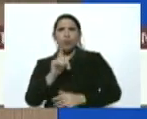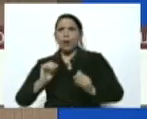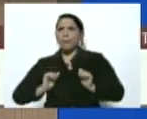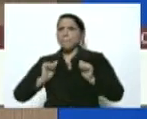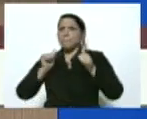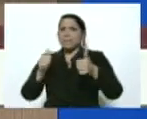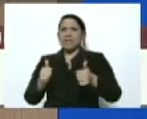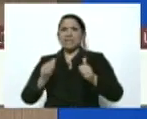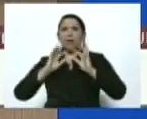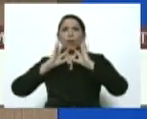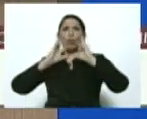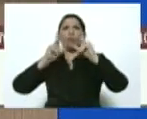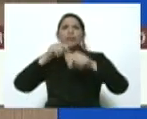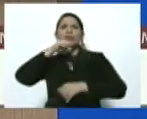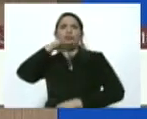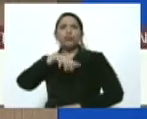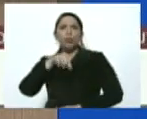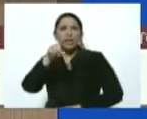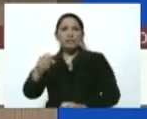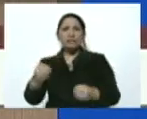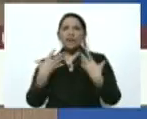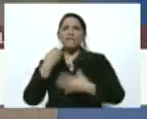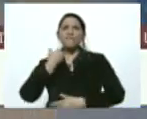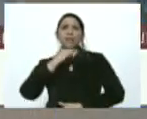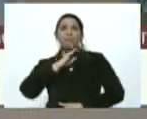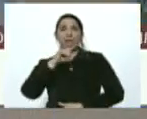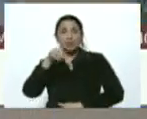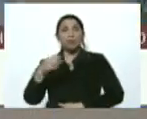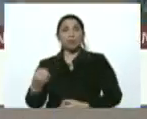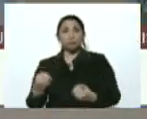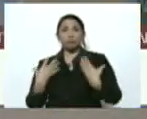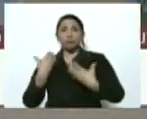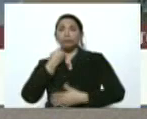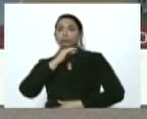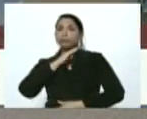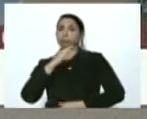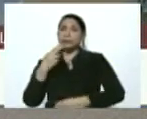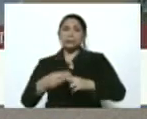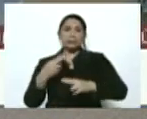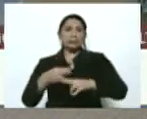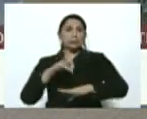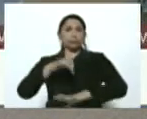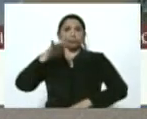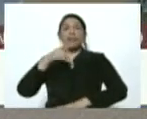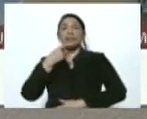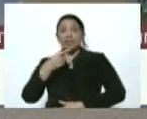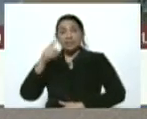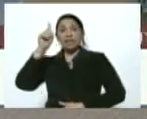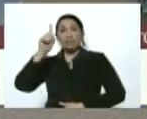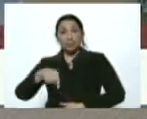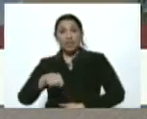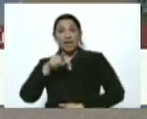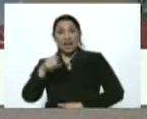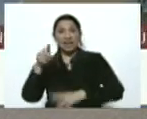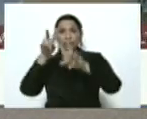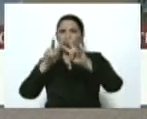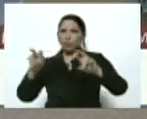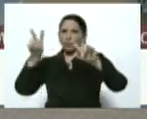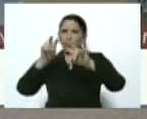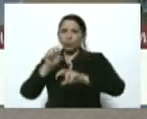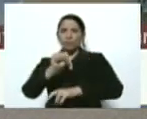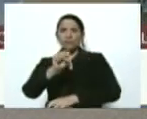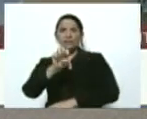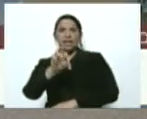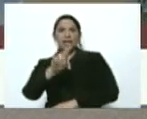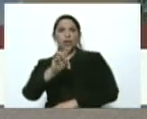la historia de esta pandemia esto es una pandemia muy grave decía él también que de los estudios serológicos